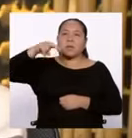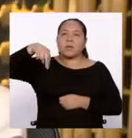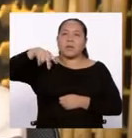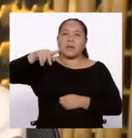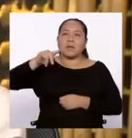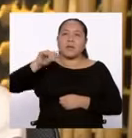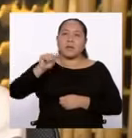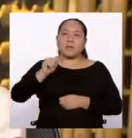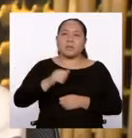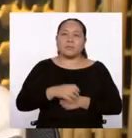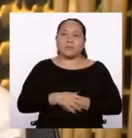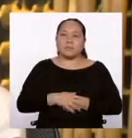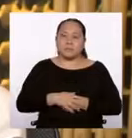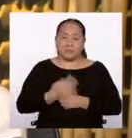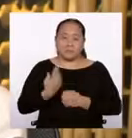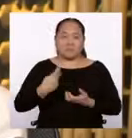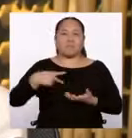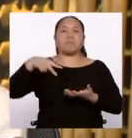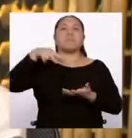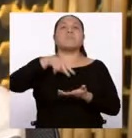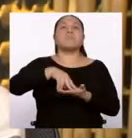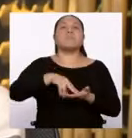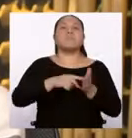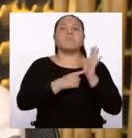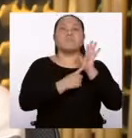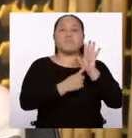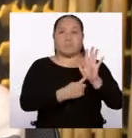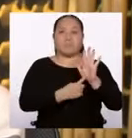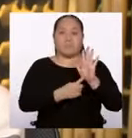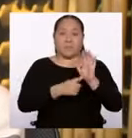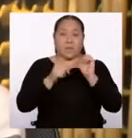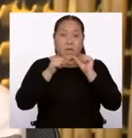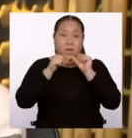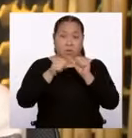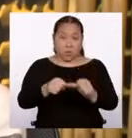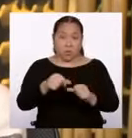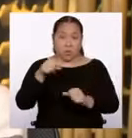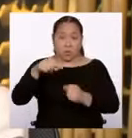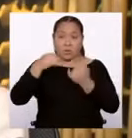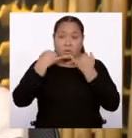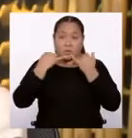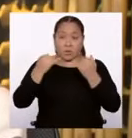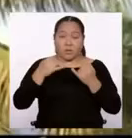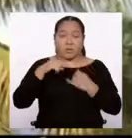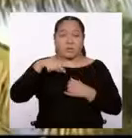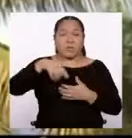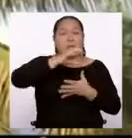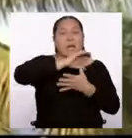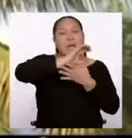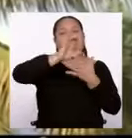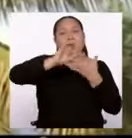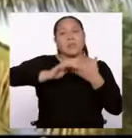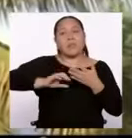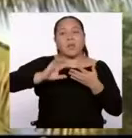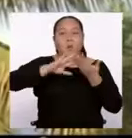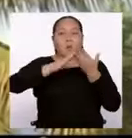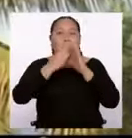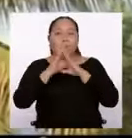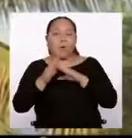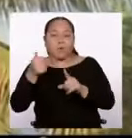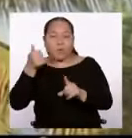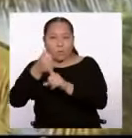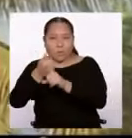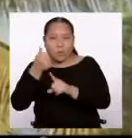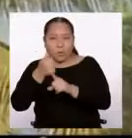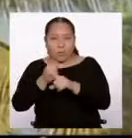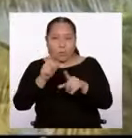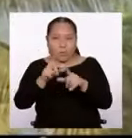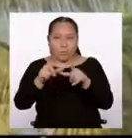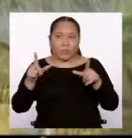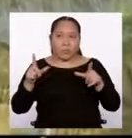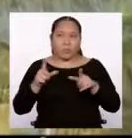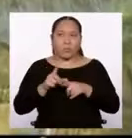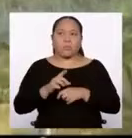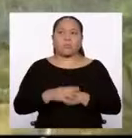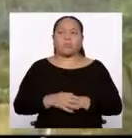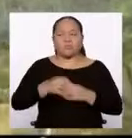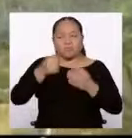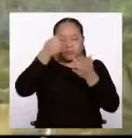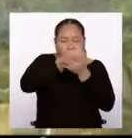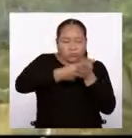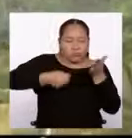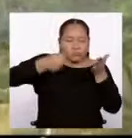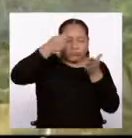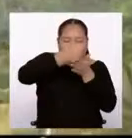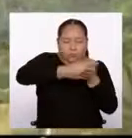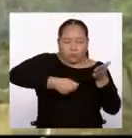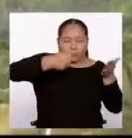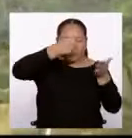la cara como para poder preservar. Obviamente eso es lo que nos caracteriza como pueblos originarios, de luchar por